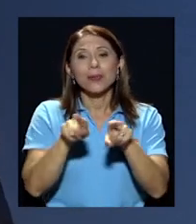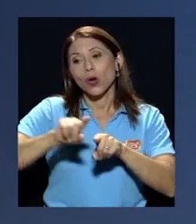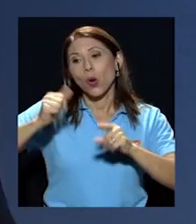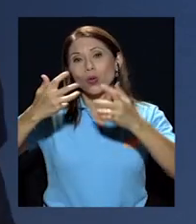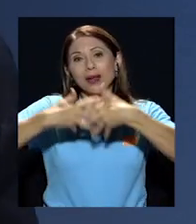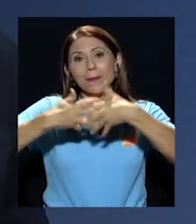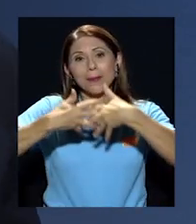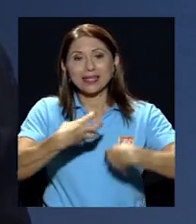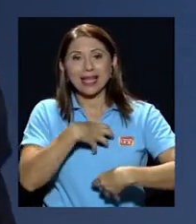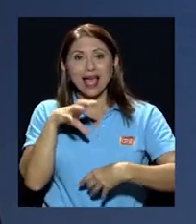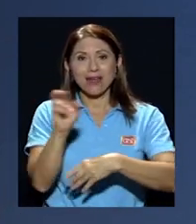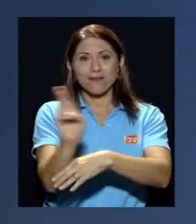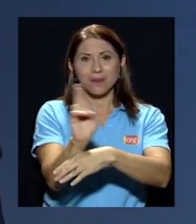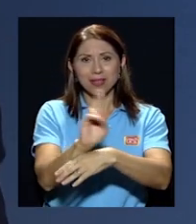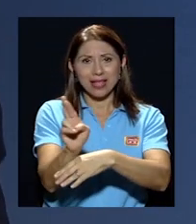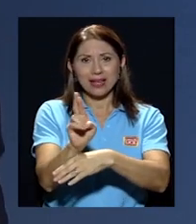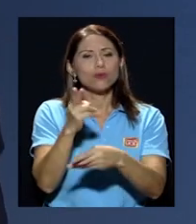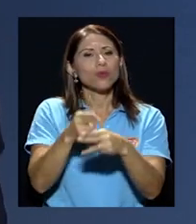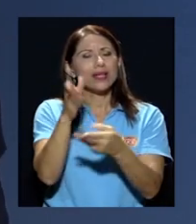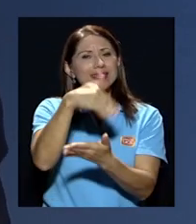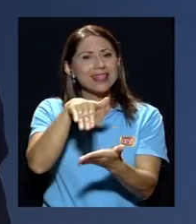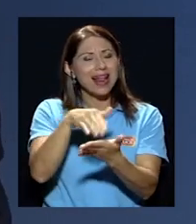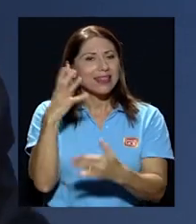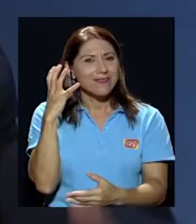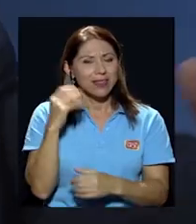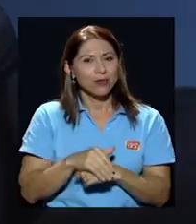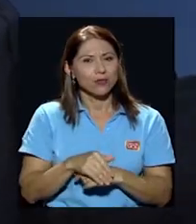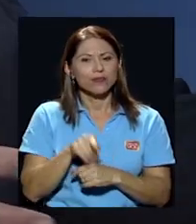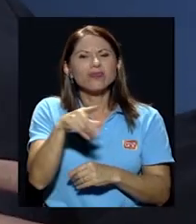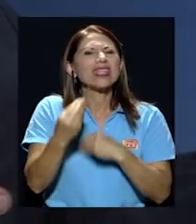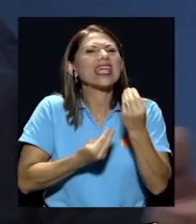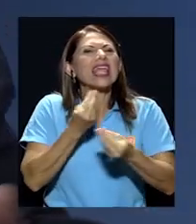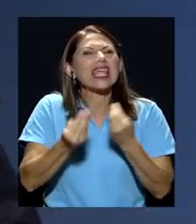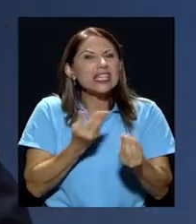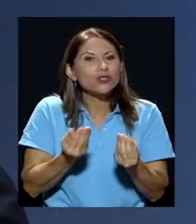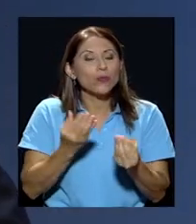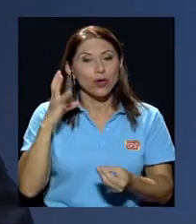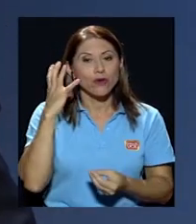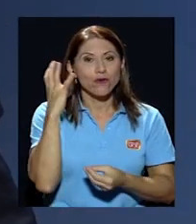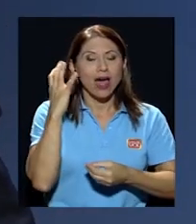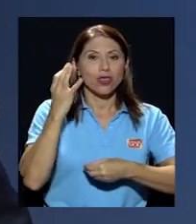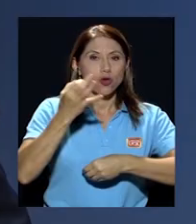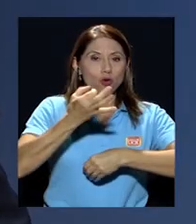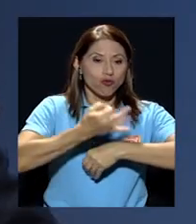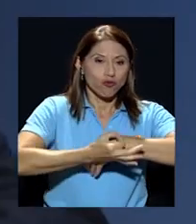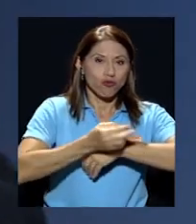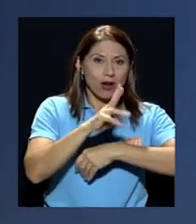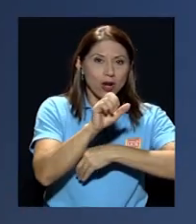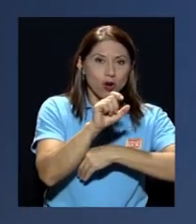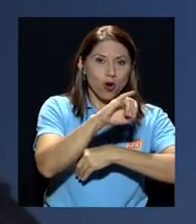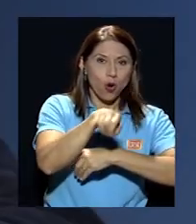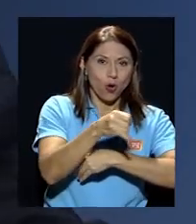de Repretel que es central de radio central de radio que hizo cogió radio reloj que era de los hermanos barabona